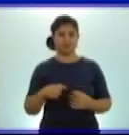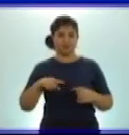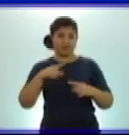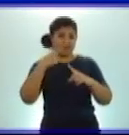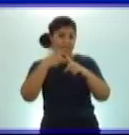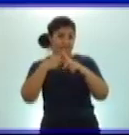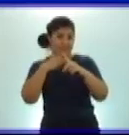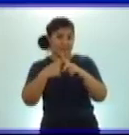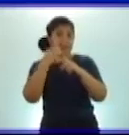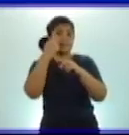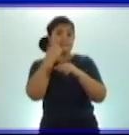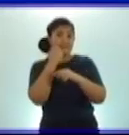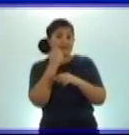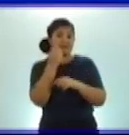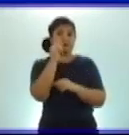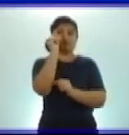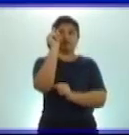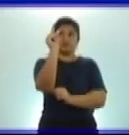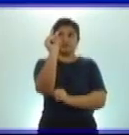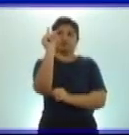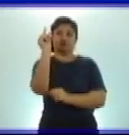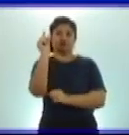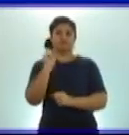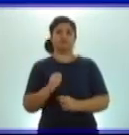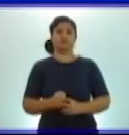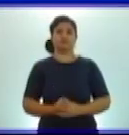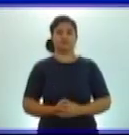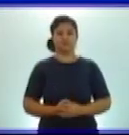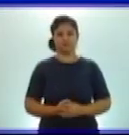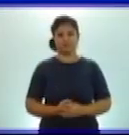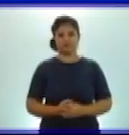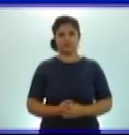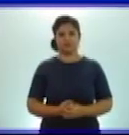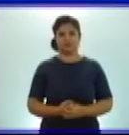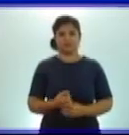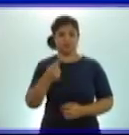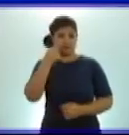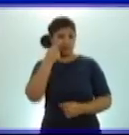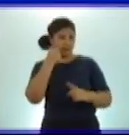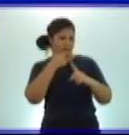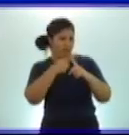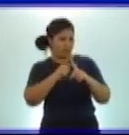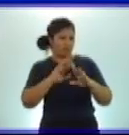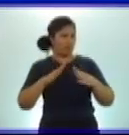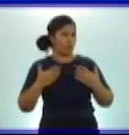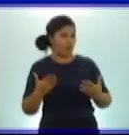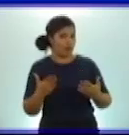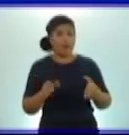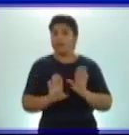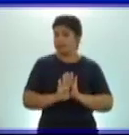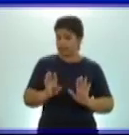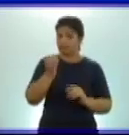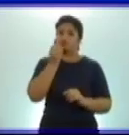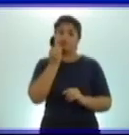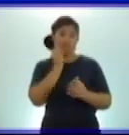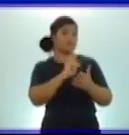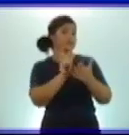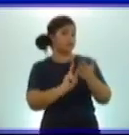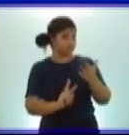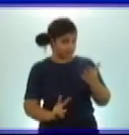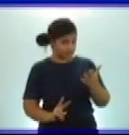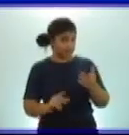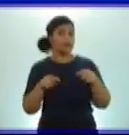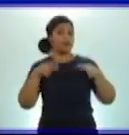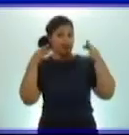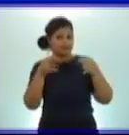valor. Leamos los números, los valores de X. Bien, conmigo, todos preparados, vamos a leerlo. Y así